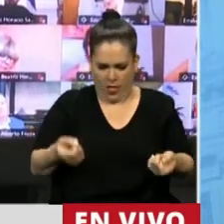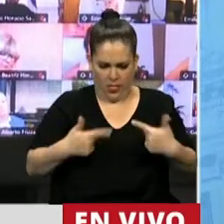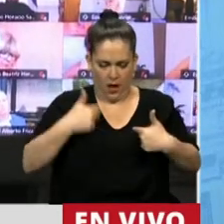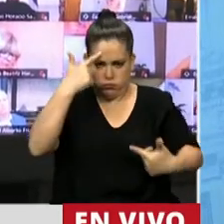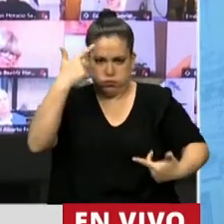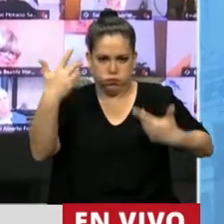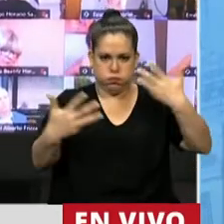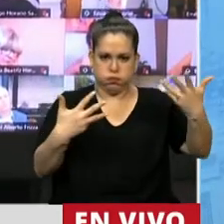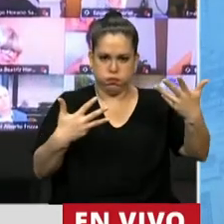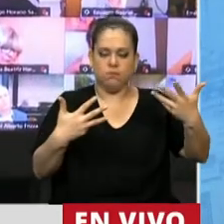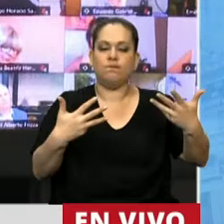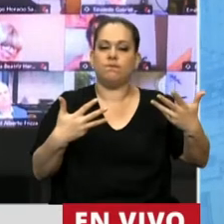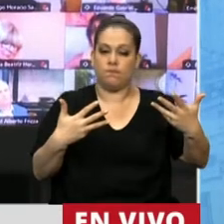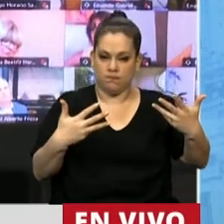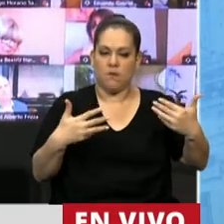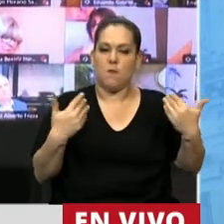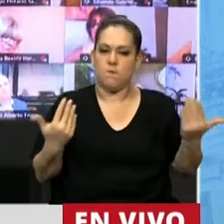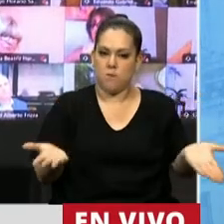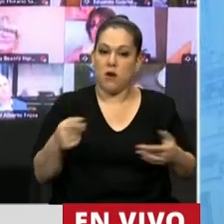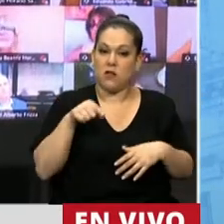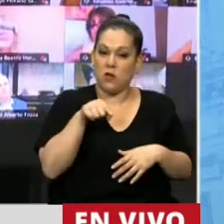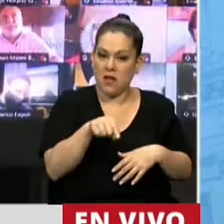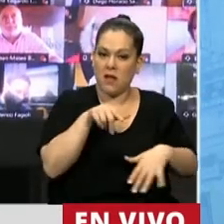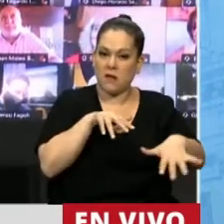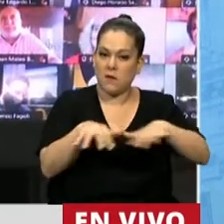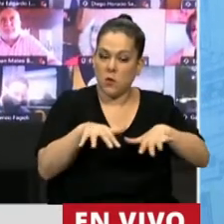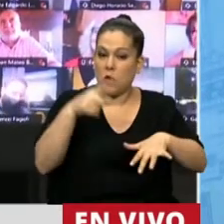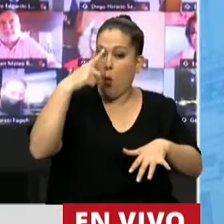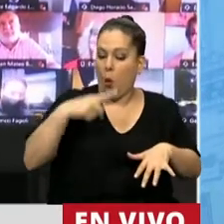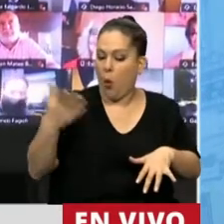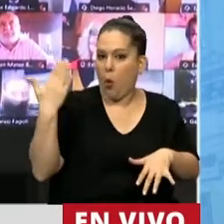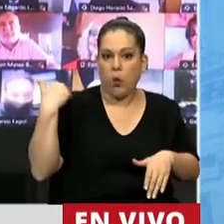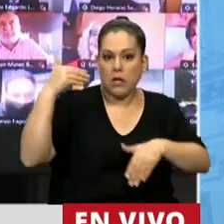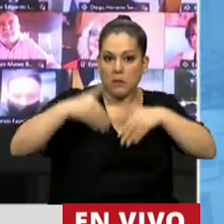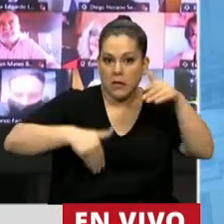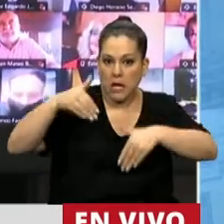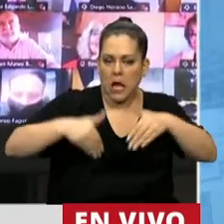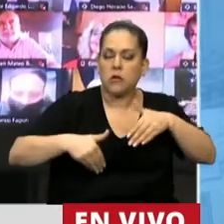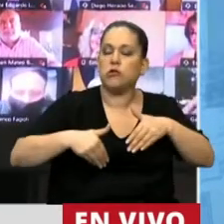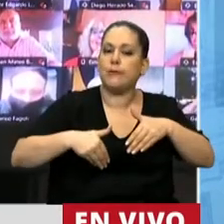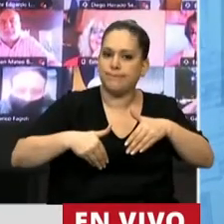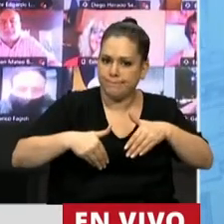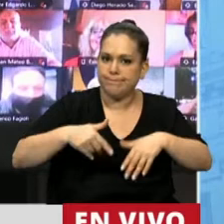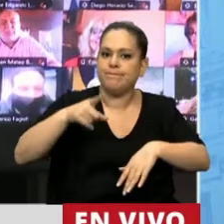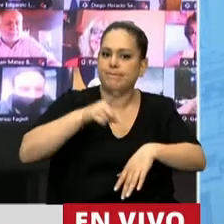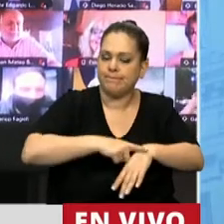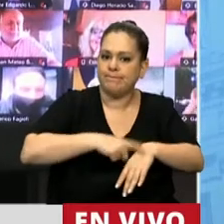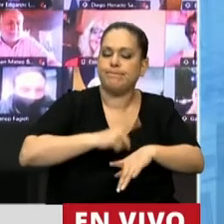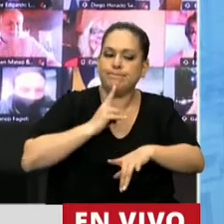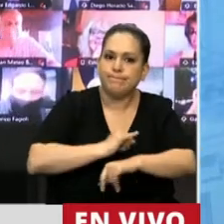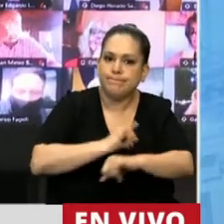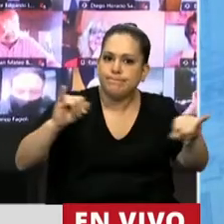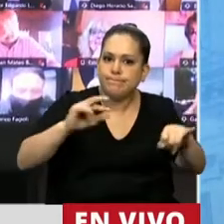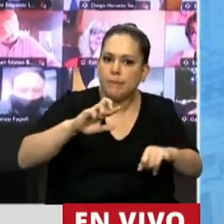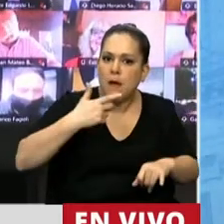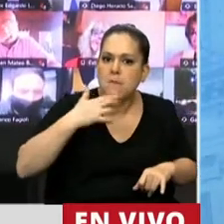Está claro entonces que esto en las últimas elecciones, a partir de la promulgación de las PASO,